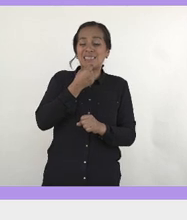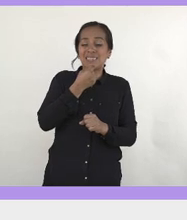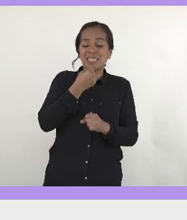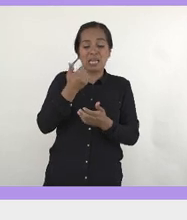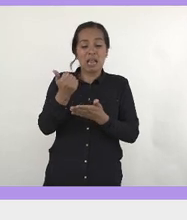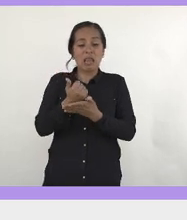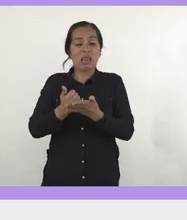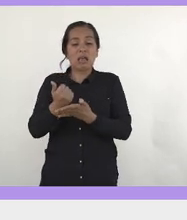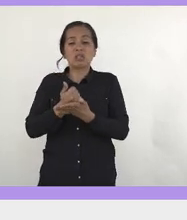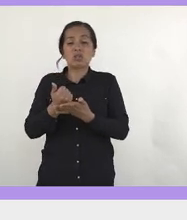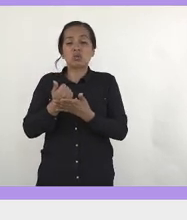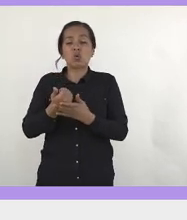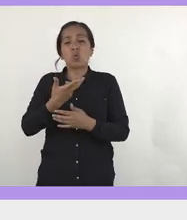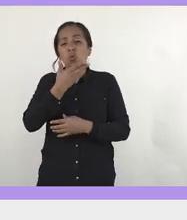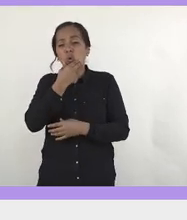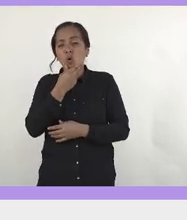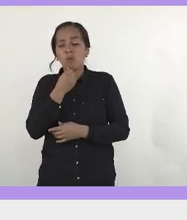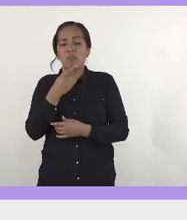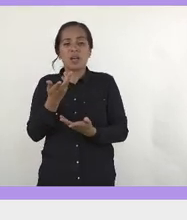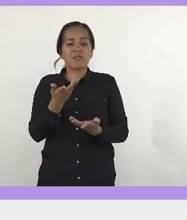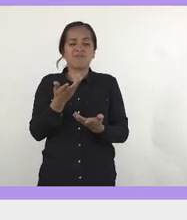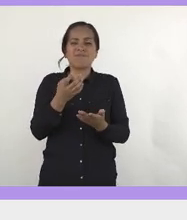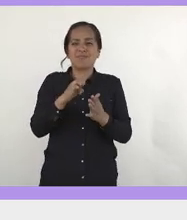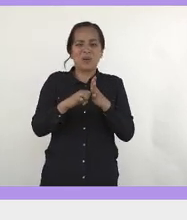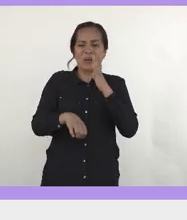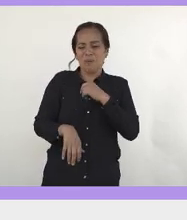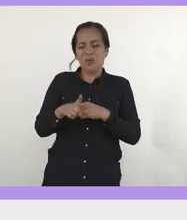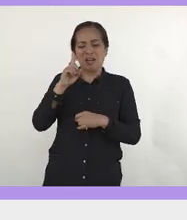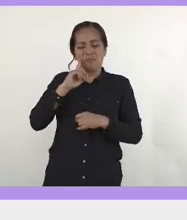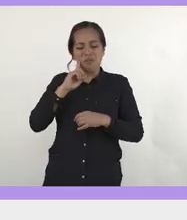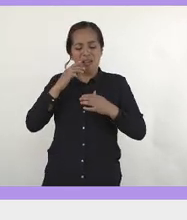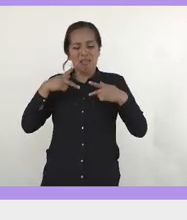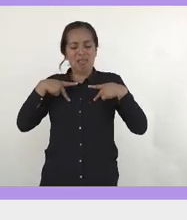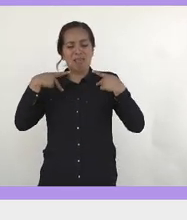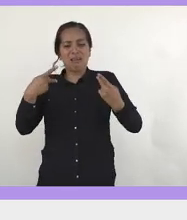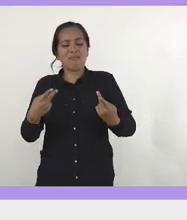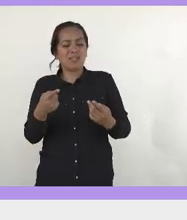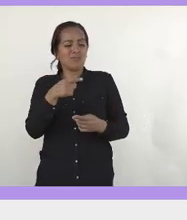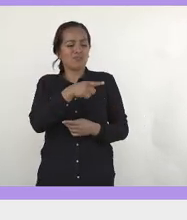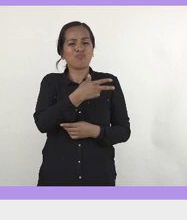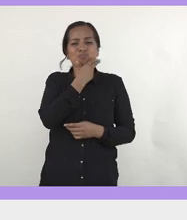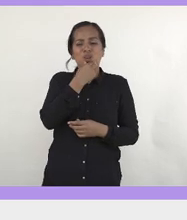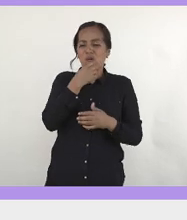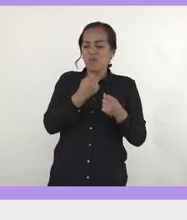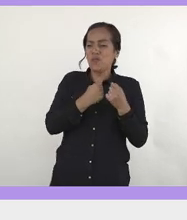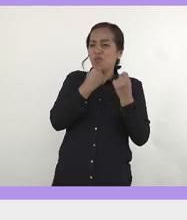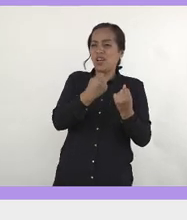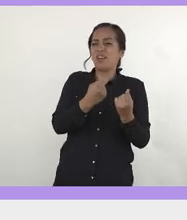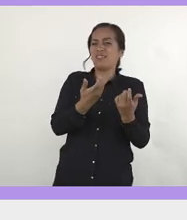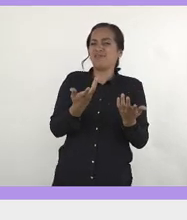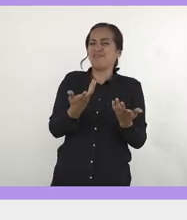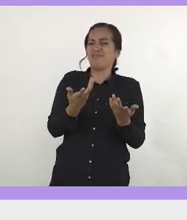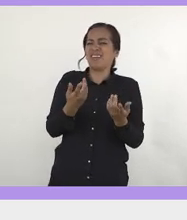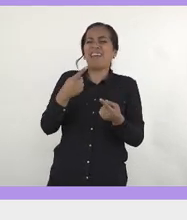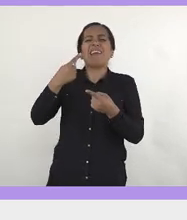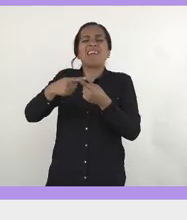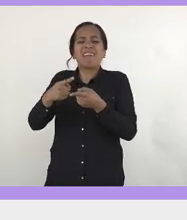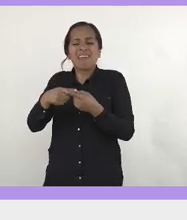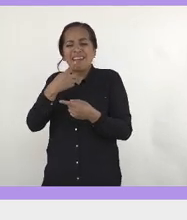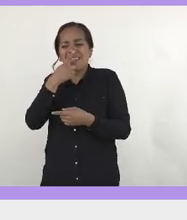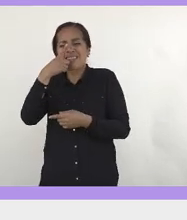viene que nosotros somos débiles, y ellos son los fuertes, de dónde viene que nuestra peor enemiga es otra mujer,